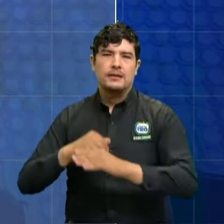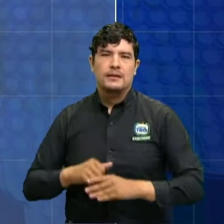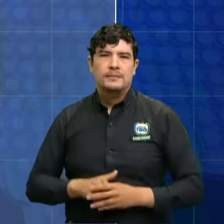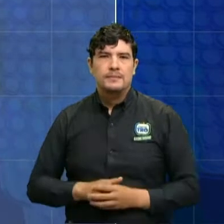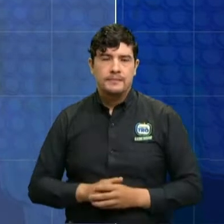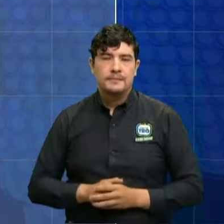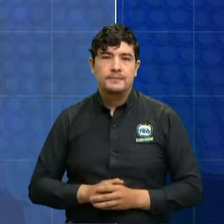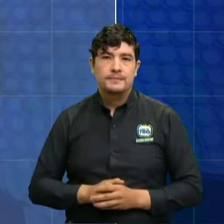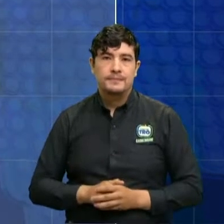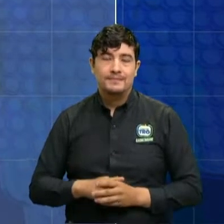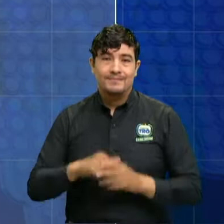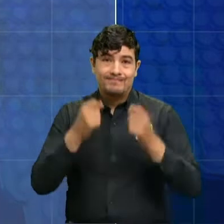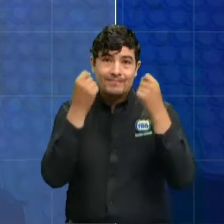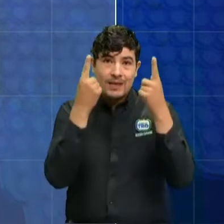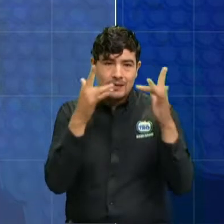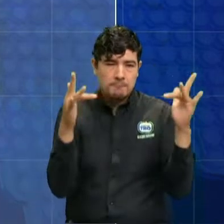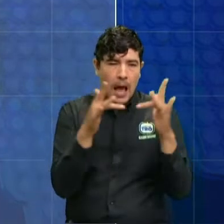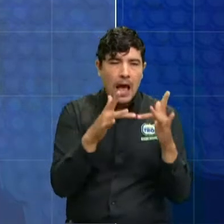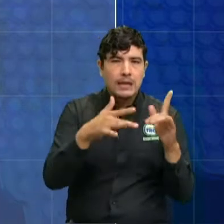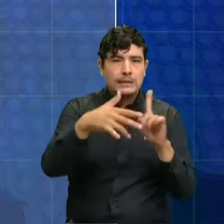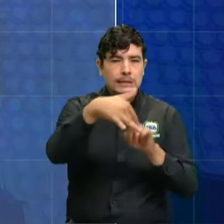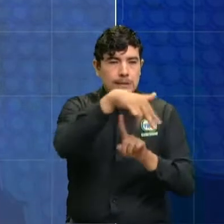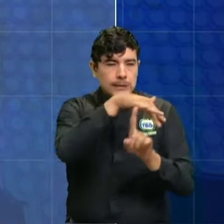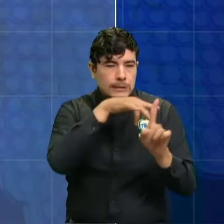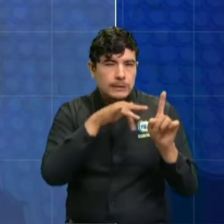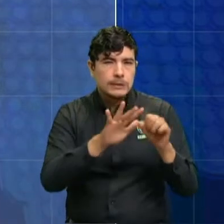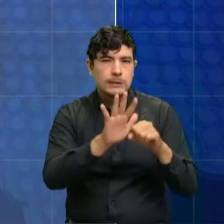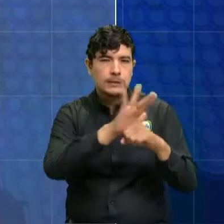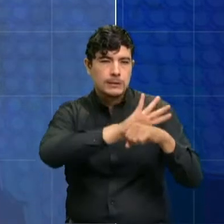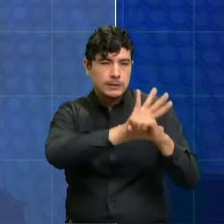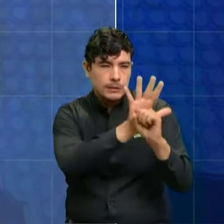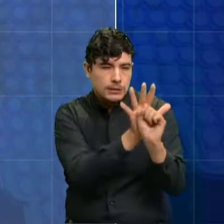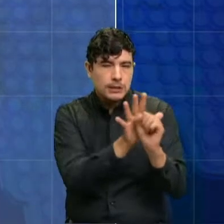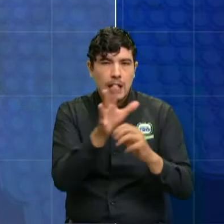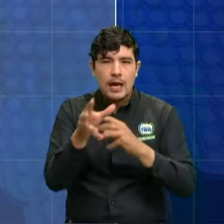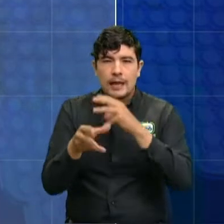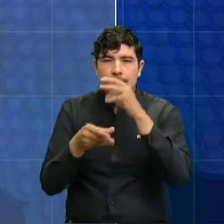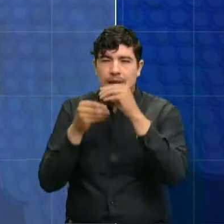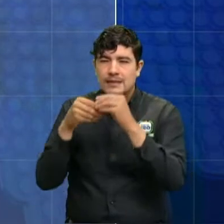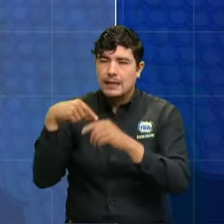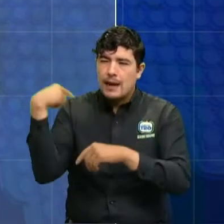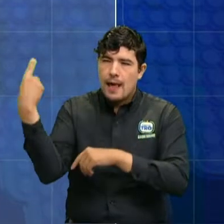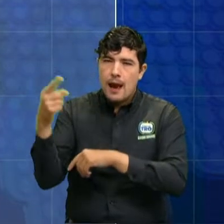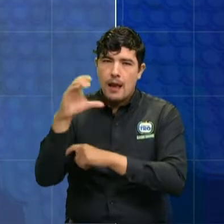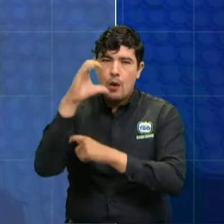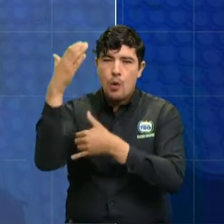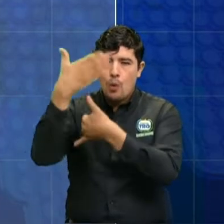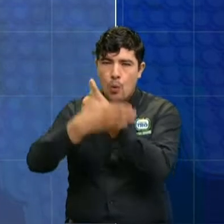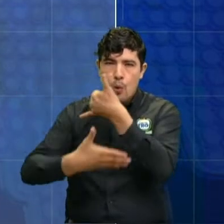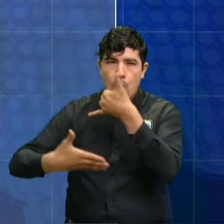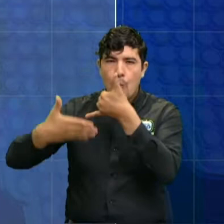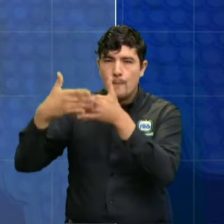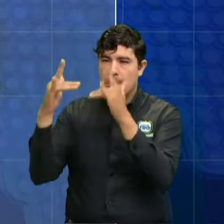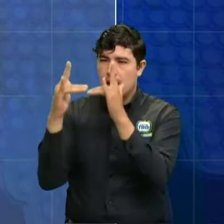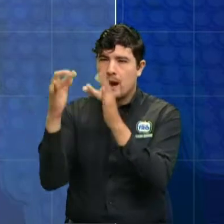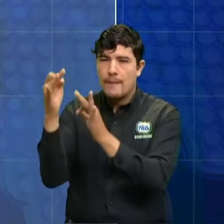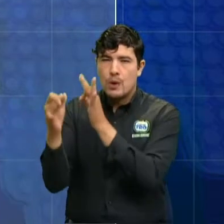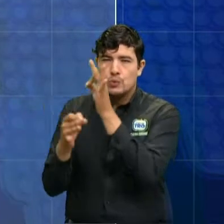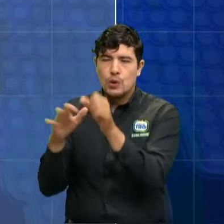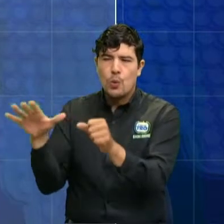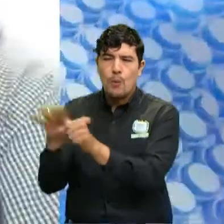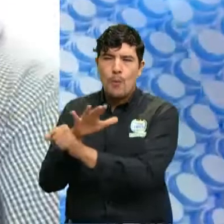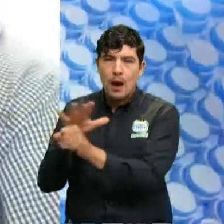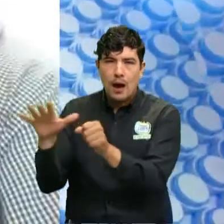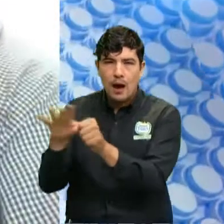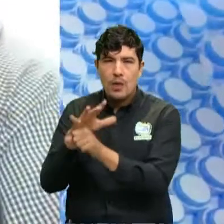solamente el escenario de pandemia, sino todo el escenario global del país, de nuestra ocupación de UCI, de nuestra